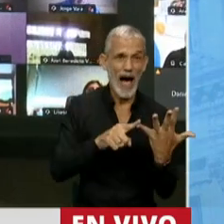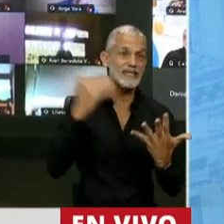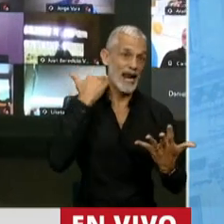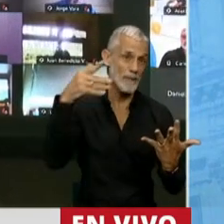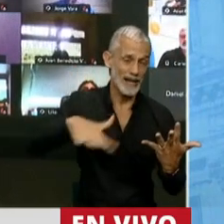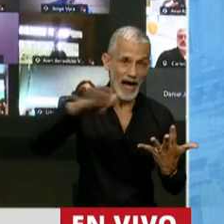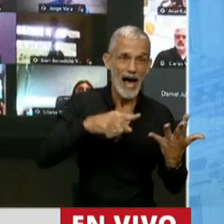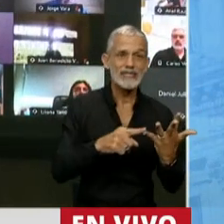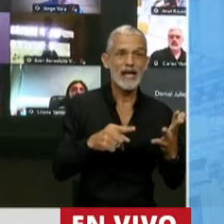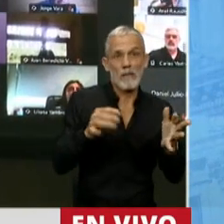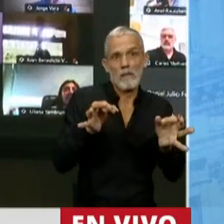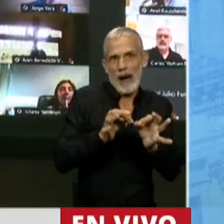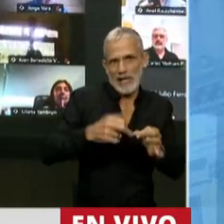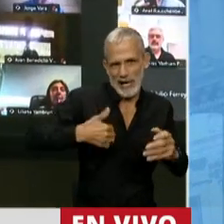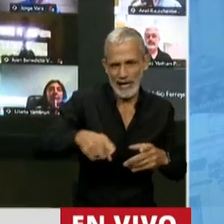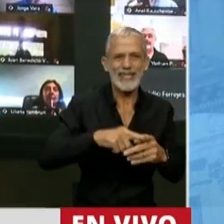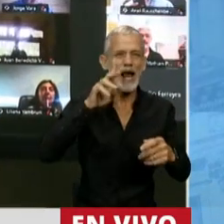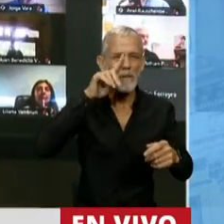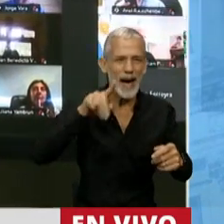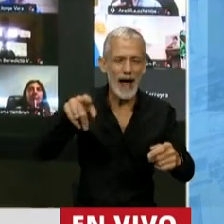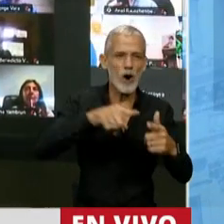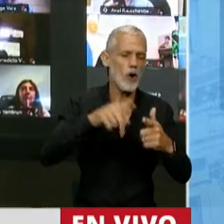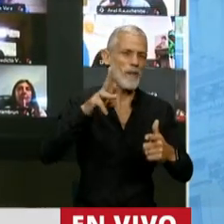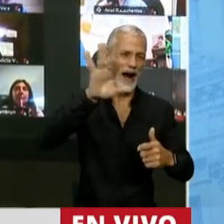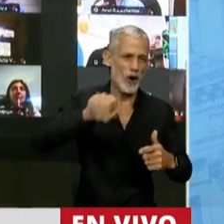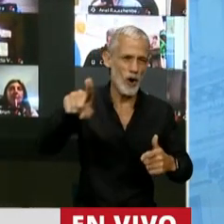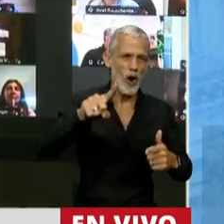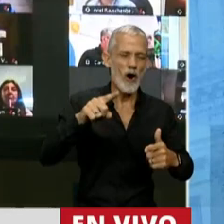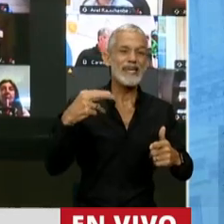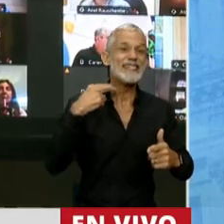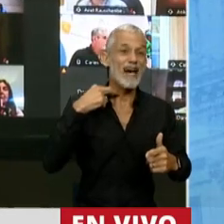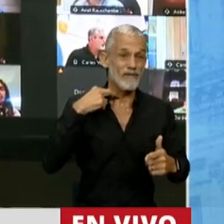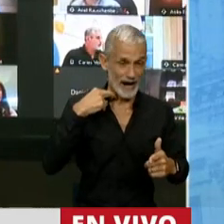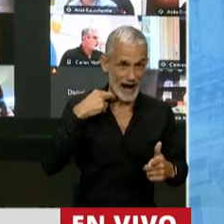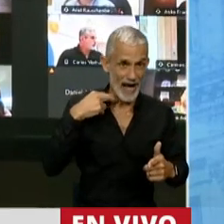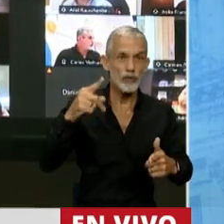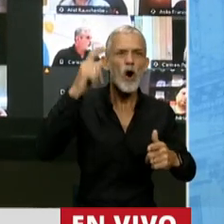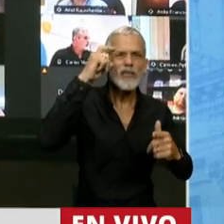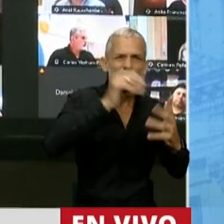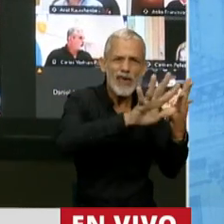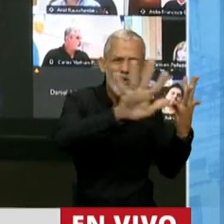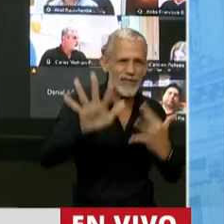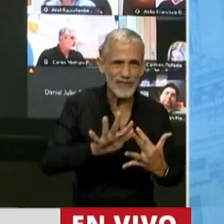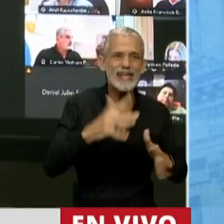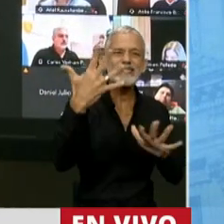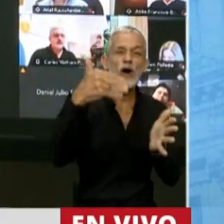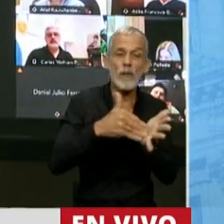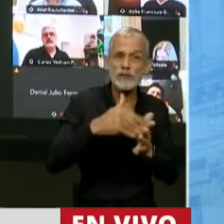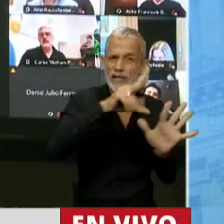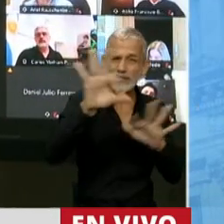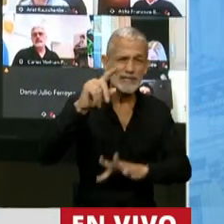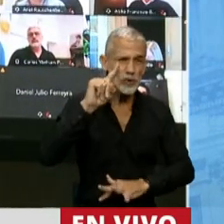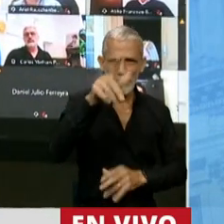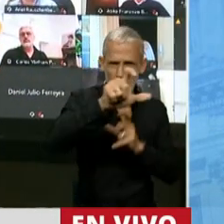Matanza, de Malvinas Argentinas, de Merlo y de San Fernando. Son 10 distritos, 5.700.000 habitantes.